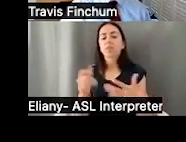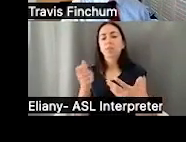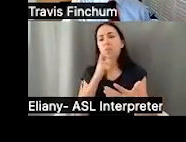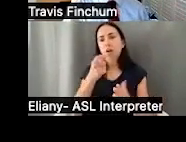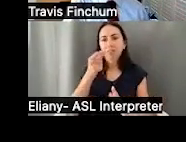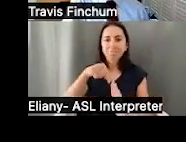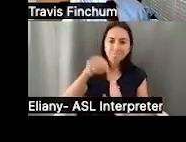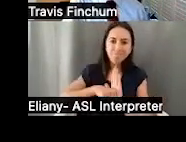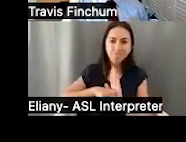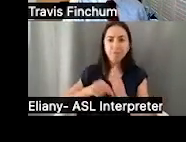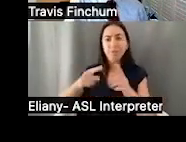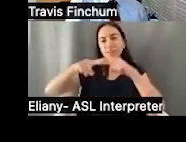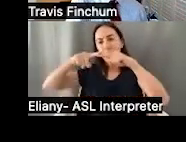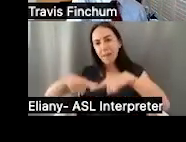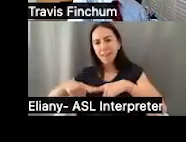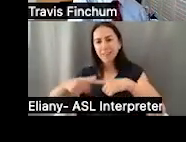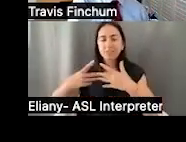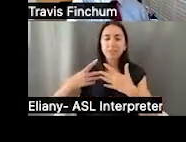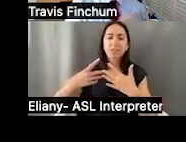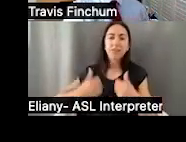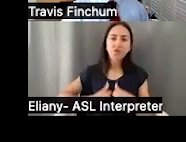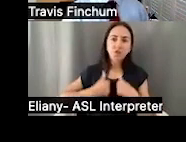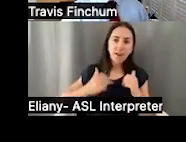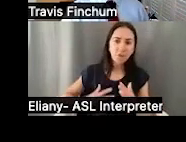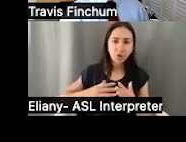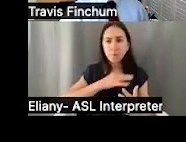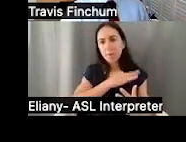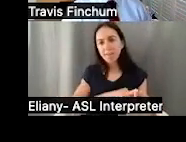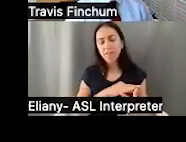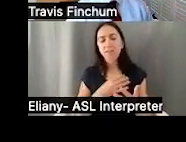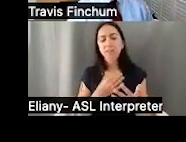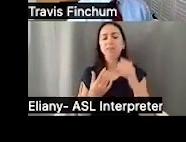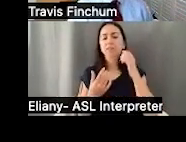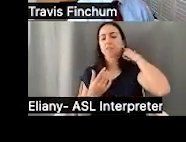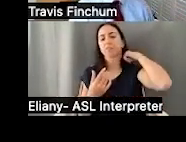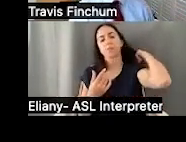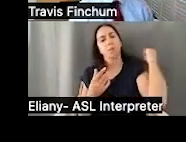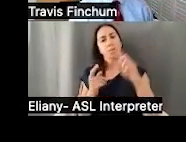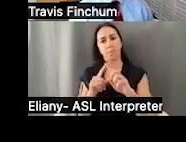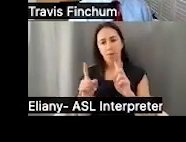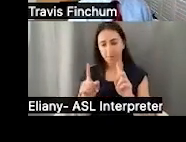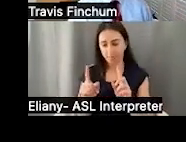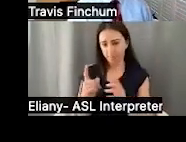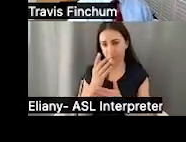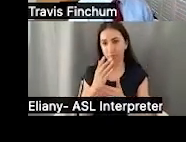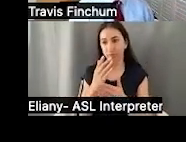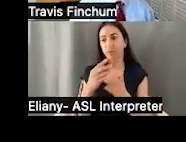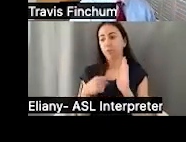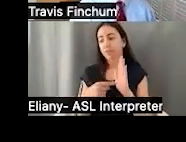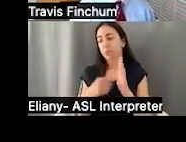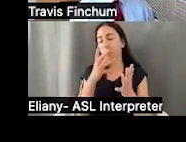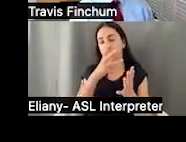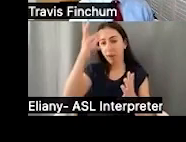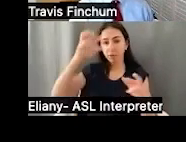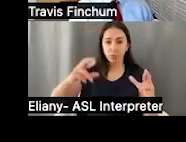como un adulto. Entonces no vamos a hablar mucho en detalle acerca de los dependientes y beneficios de sobrevivientes de seguro